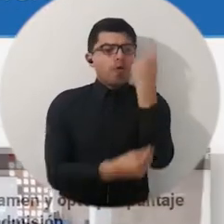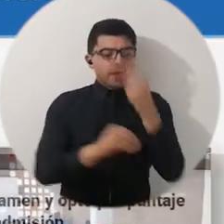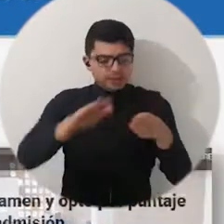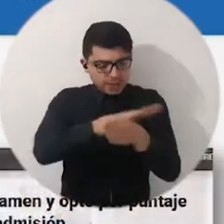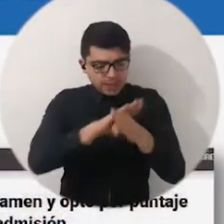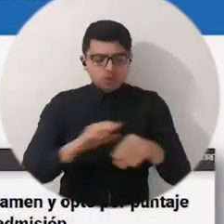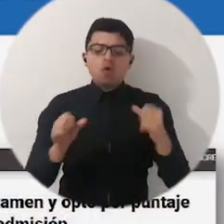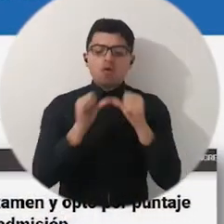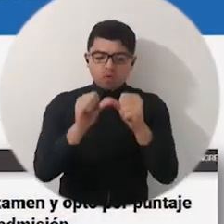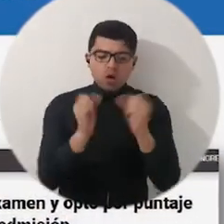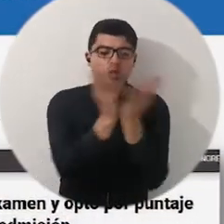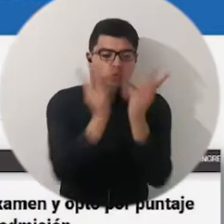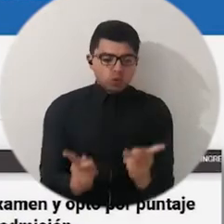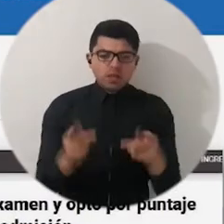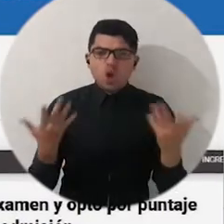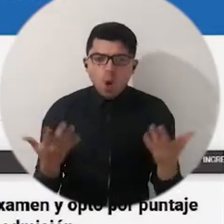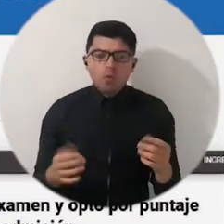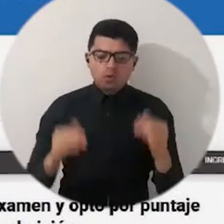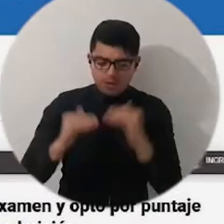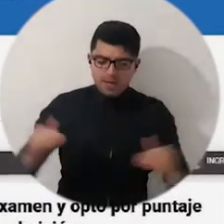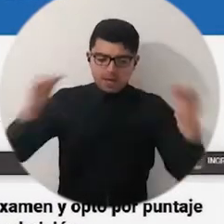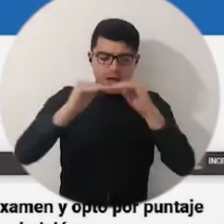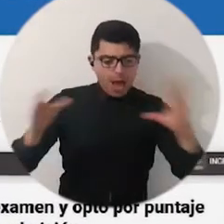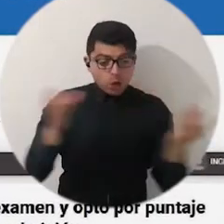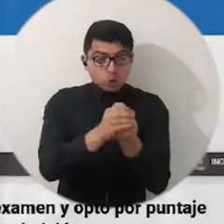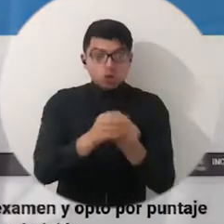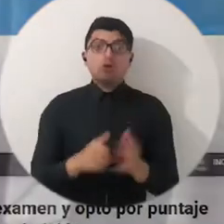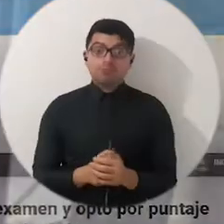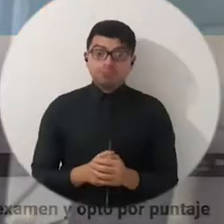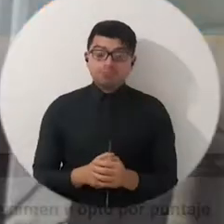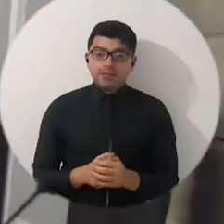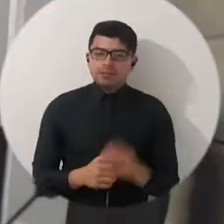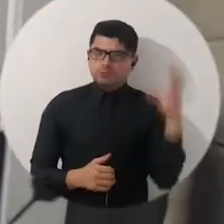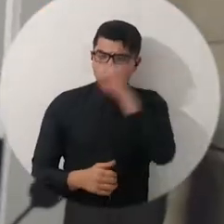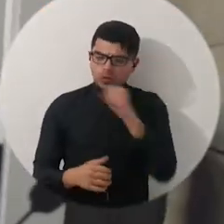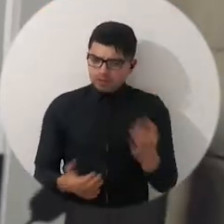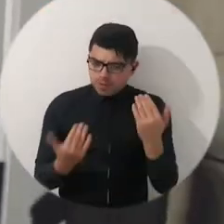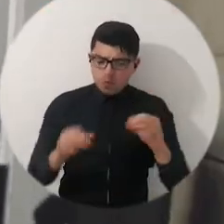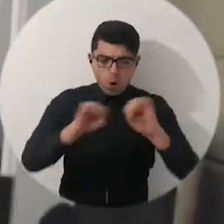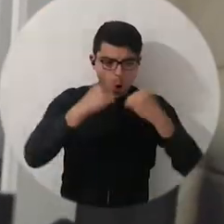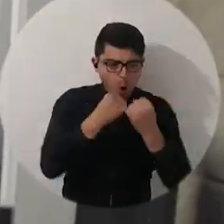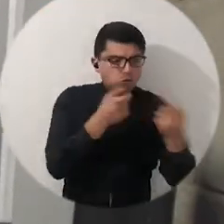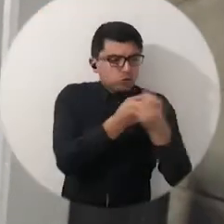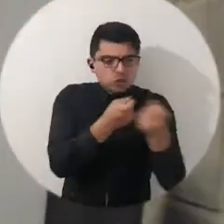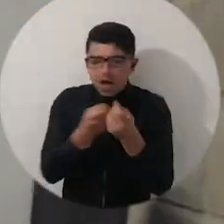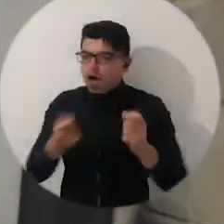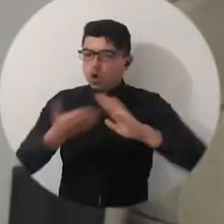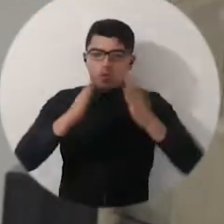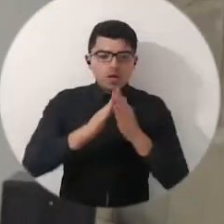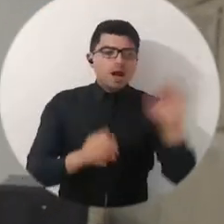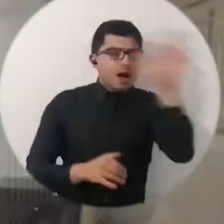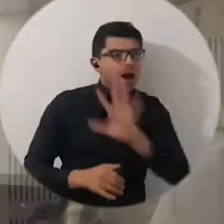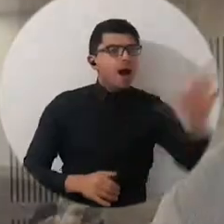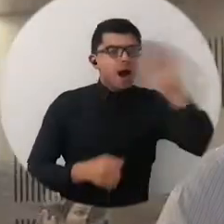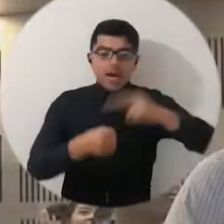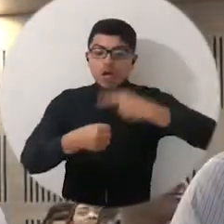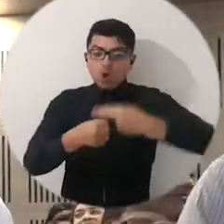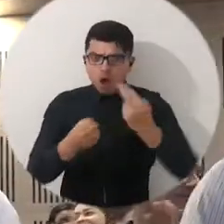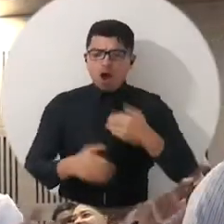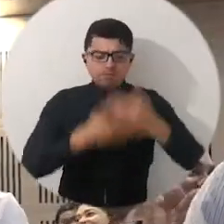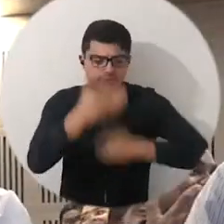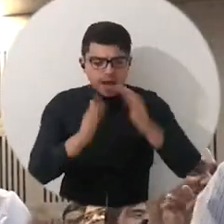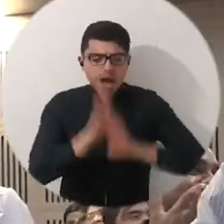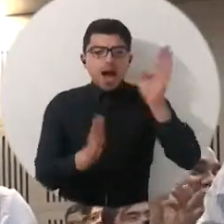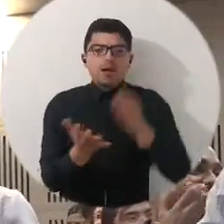políticas de acceso y permanencia de estudiantes en condiciones de equidad e inclusión, las gestiones para acercar las aulas a las comunidades del departamento y la